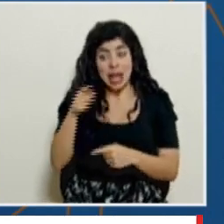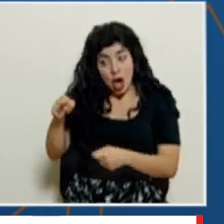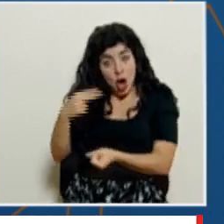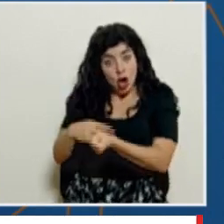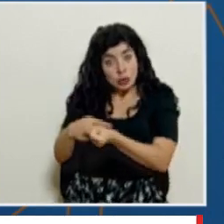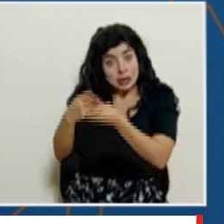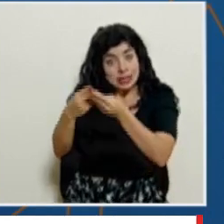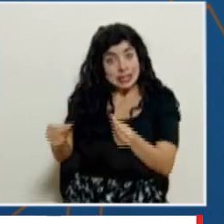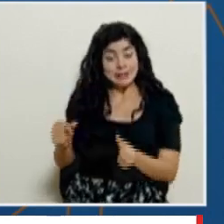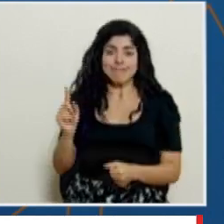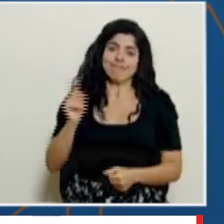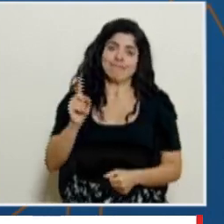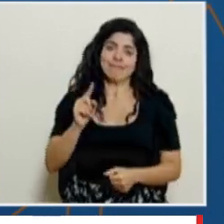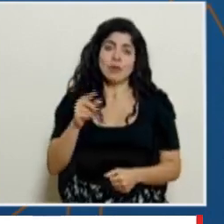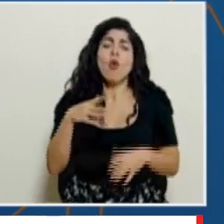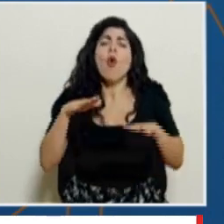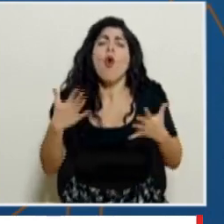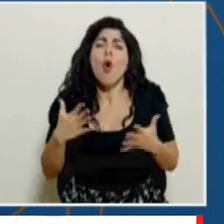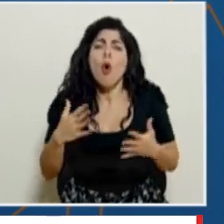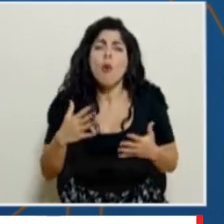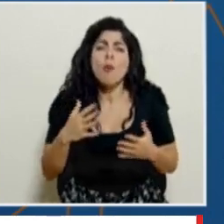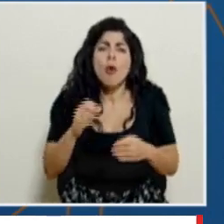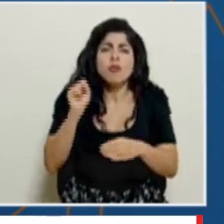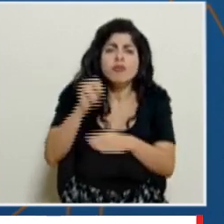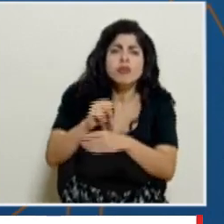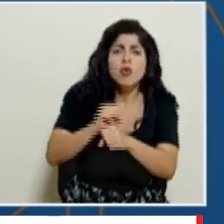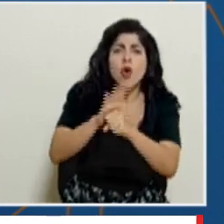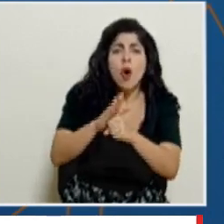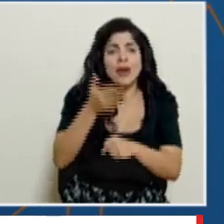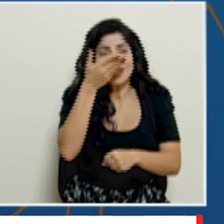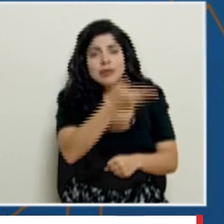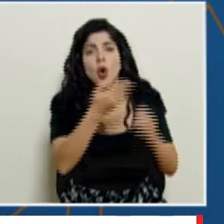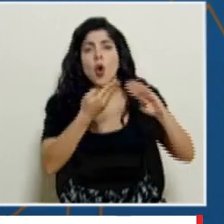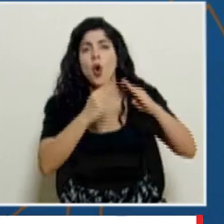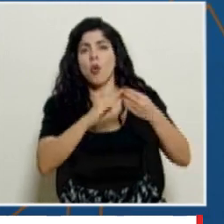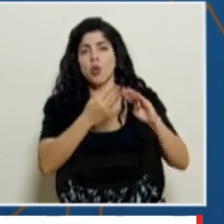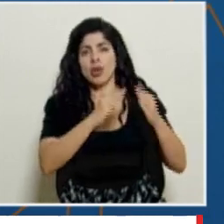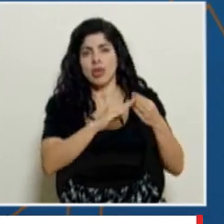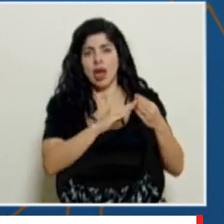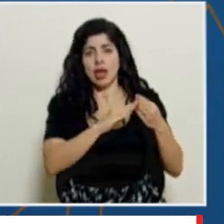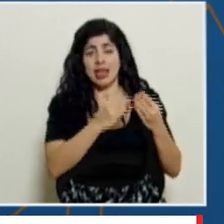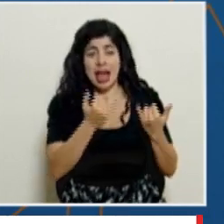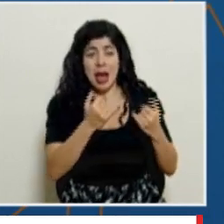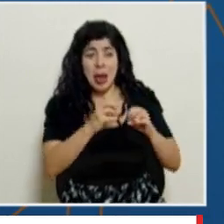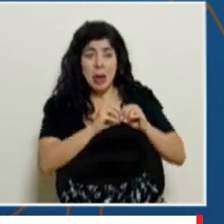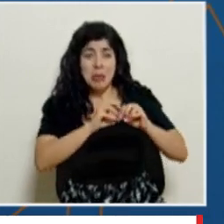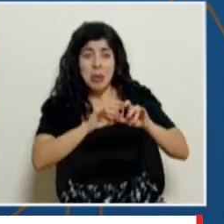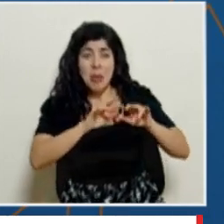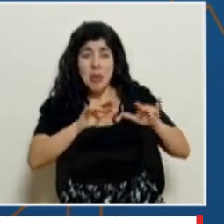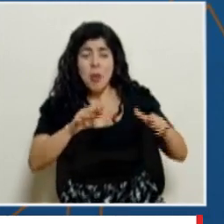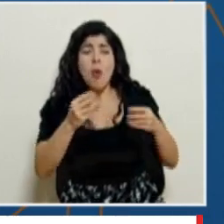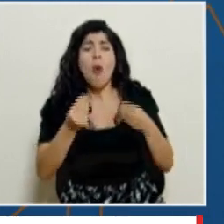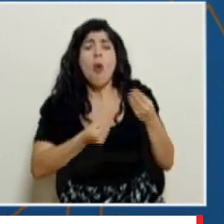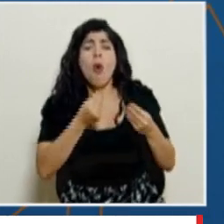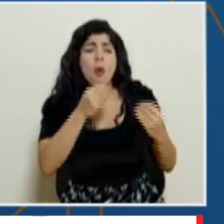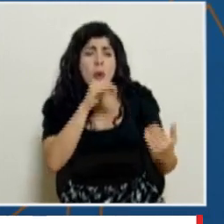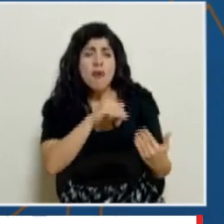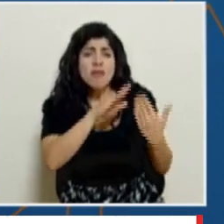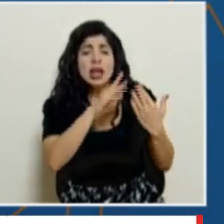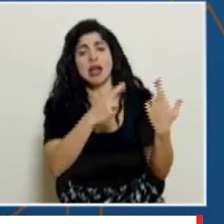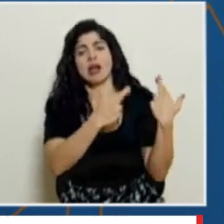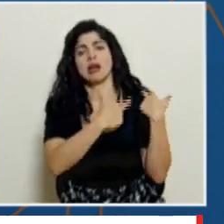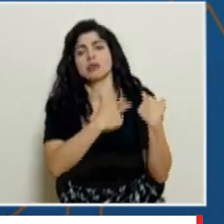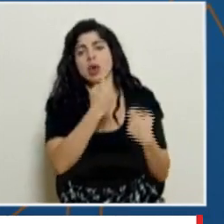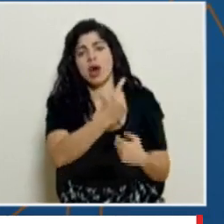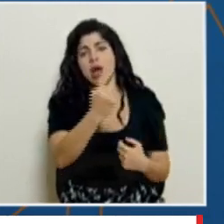hospitales, se gana en la comunidad. El combatir esta sindemia es una responsabilidad de cada uno de nosotros.